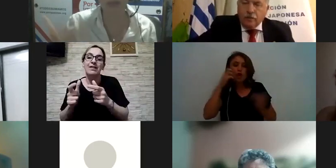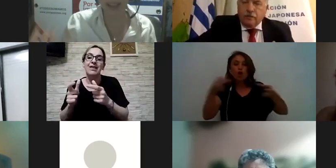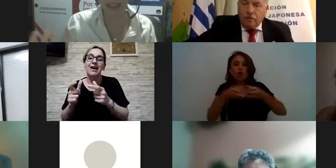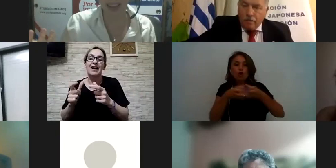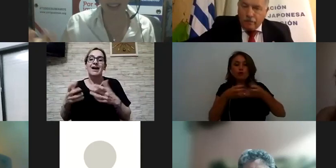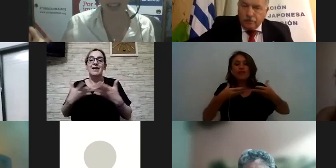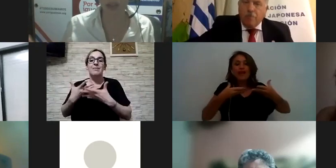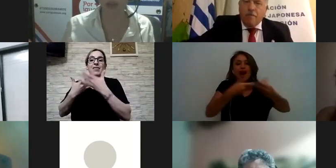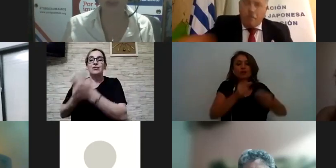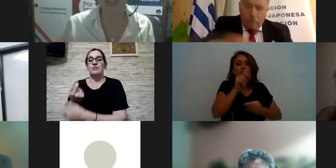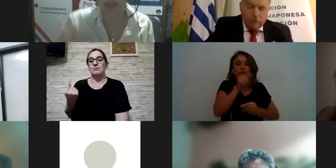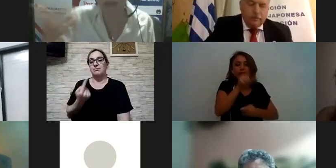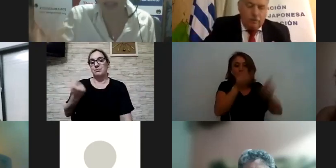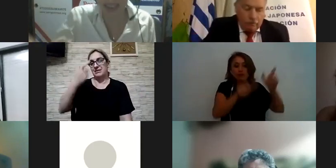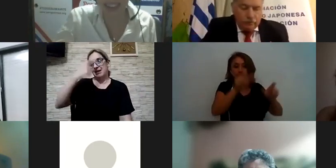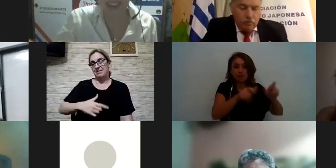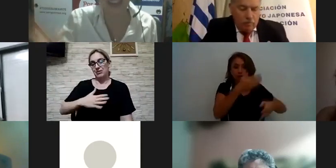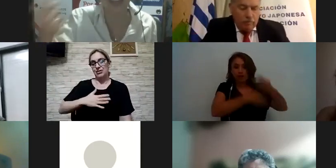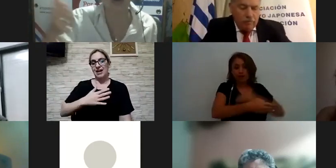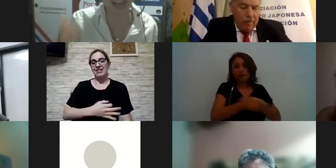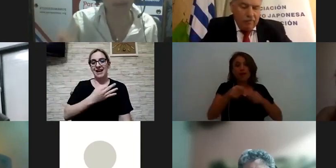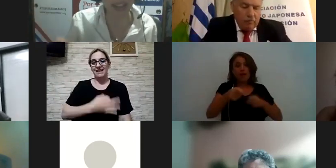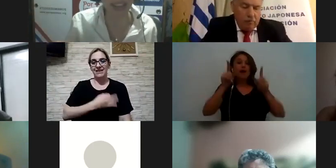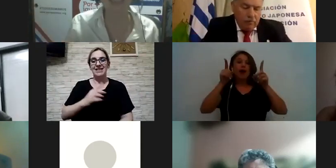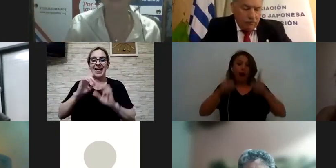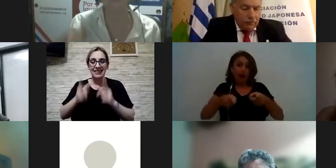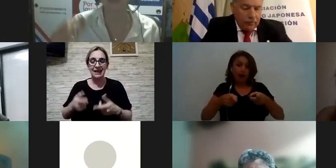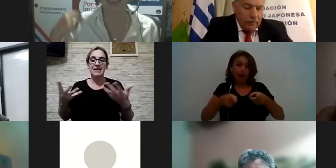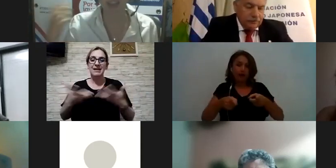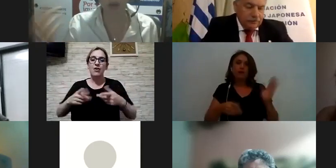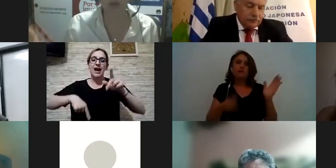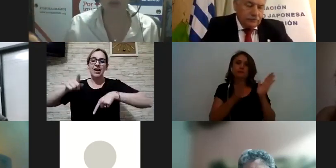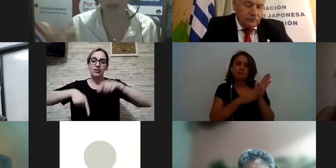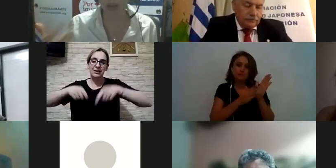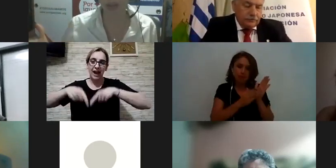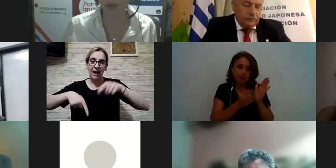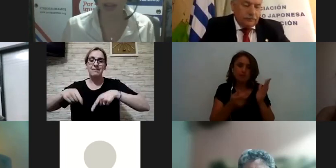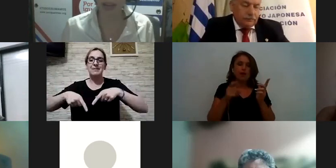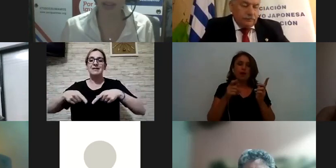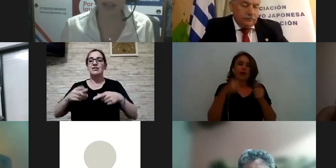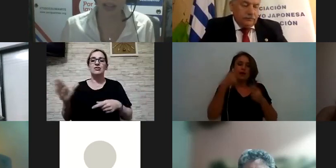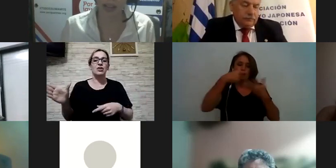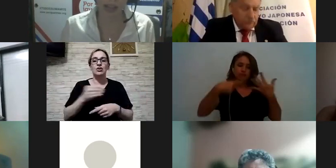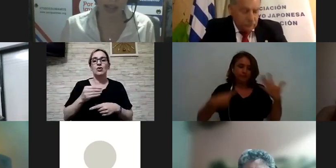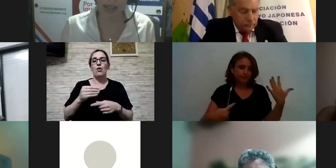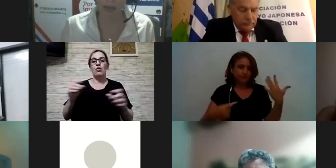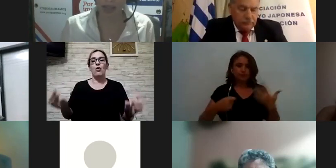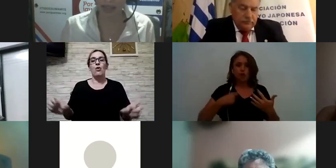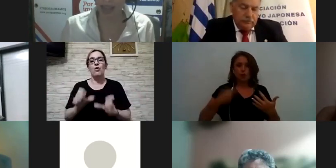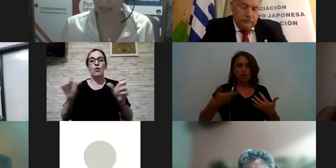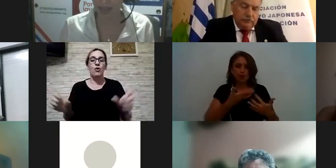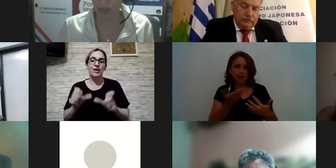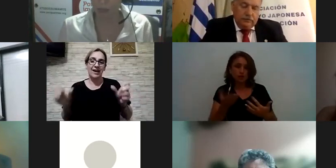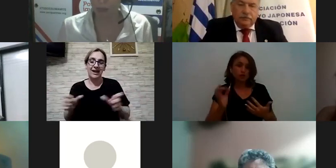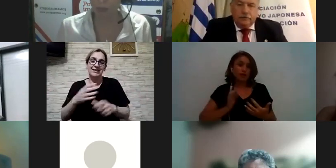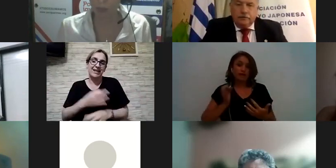la autonomía de la vida de ellos y en eso también cuentan los trámites y todo lo relacionado a la a la vida